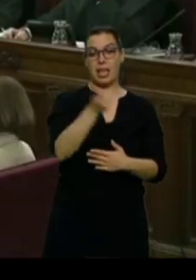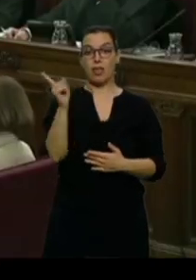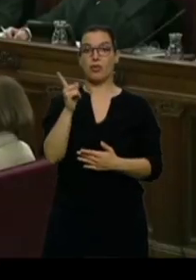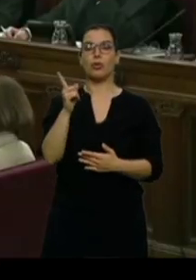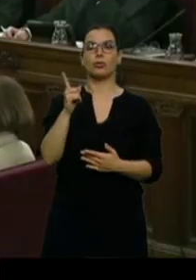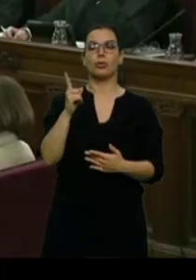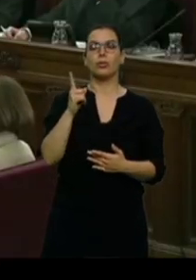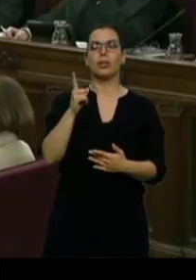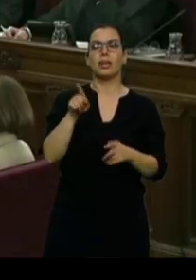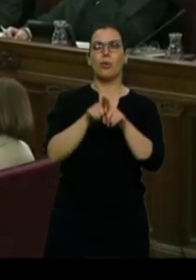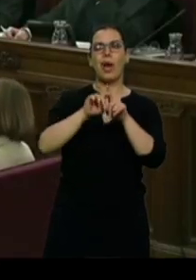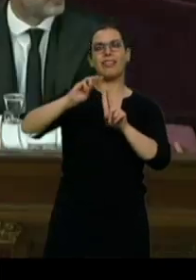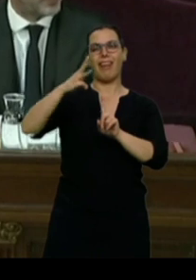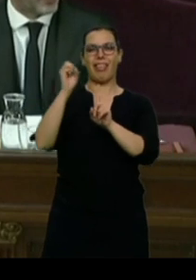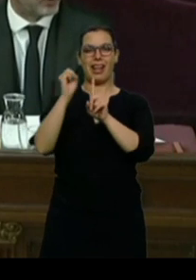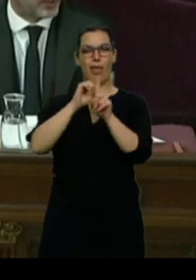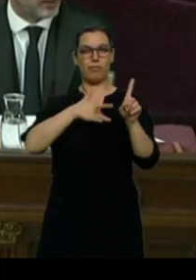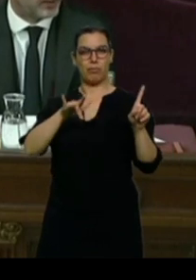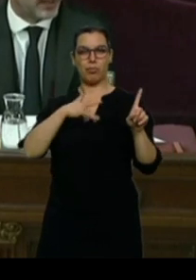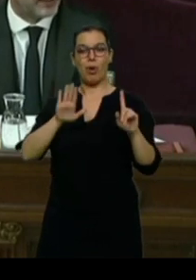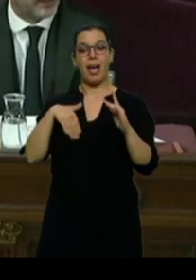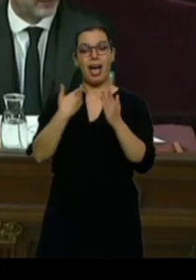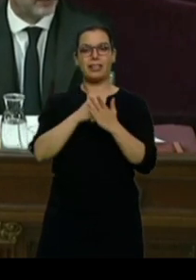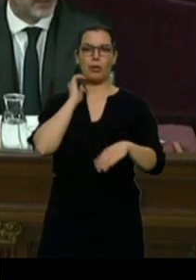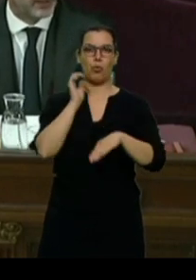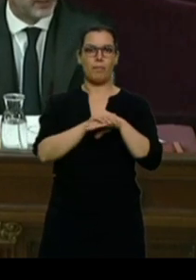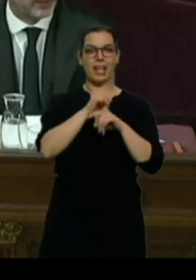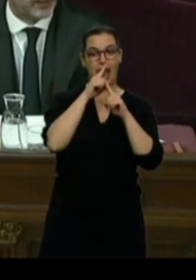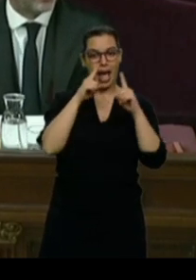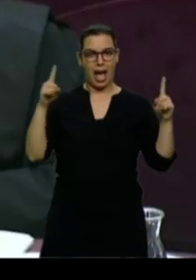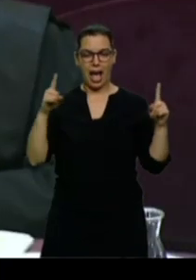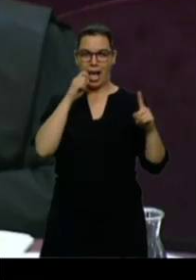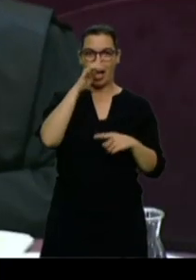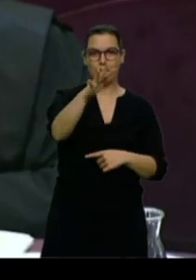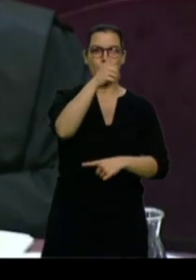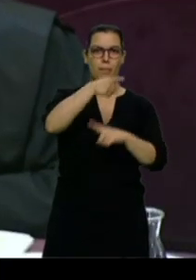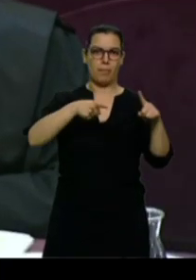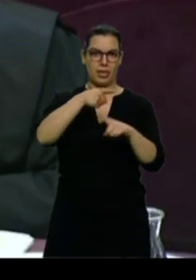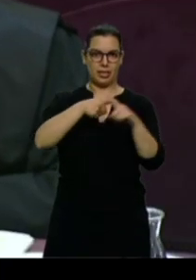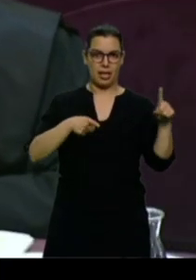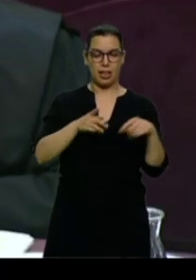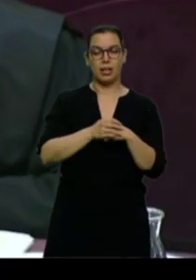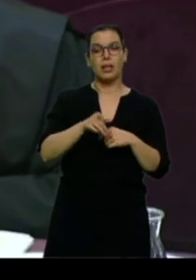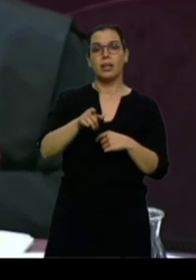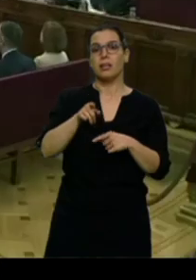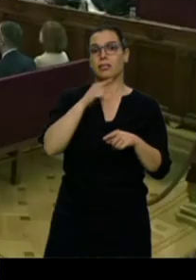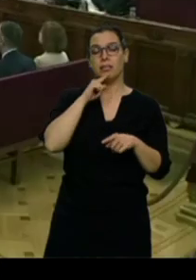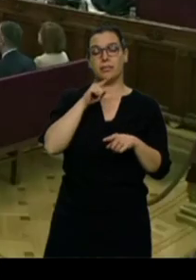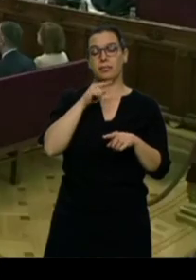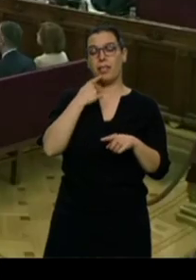mitad de su pena. La Abogacía del Estado, por su parte, habla de sedición y tampoco varía su planteamiento inicial de penas.